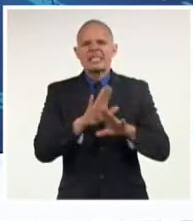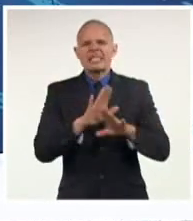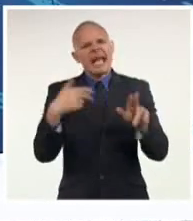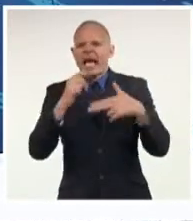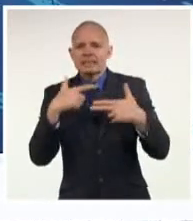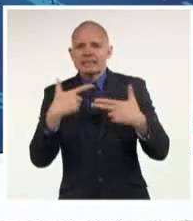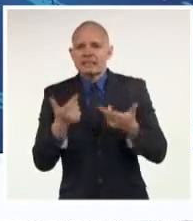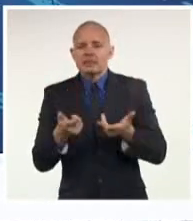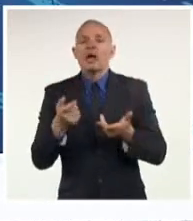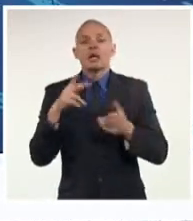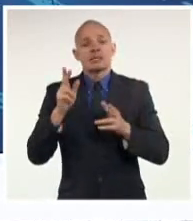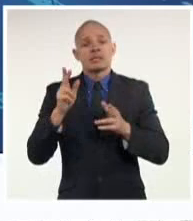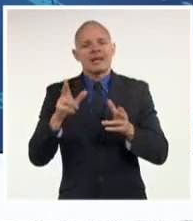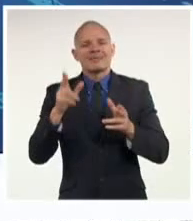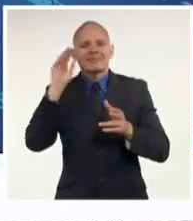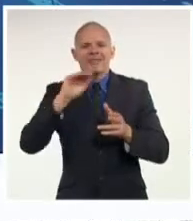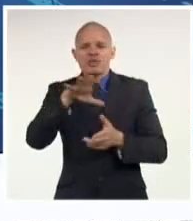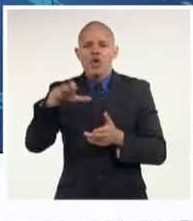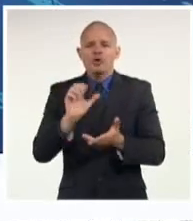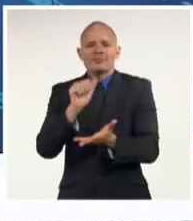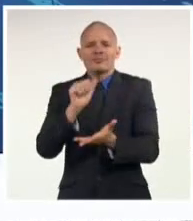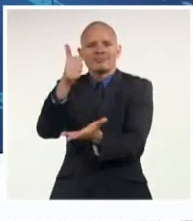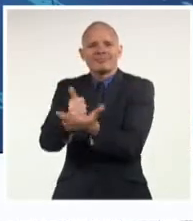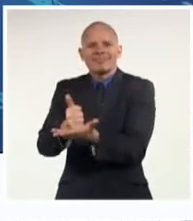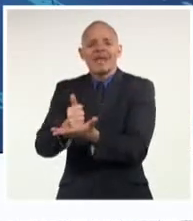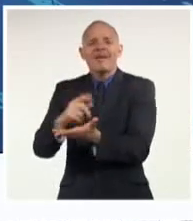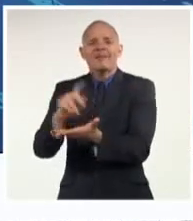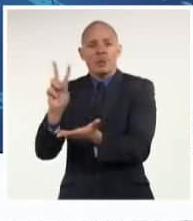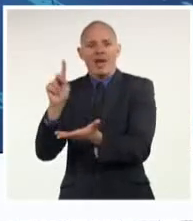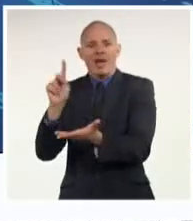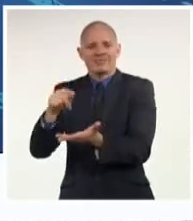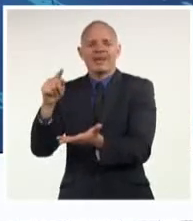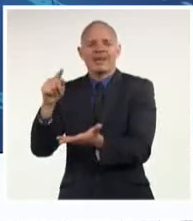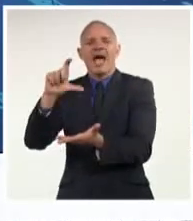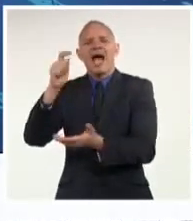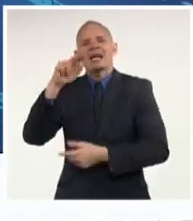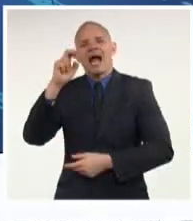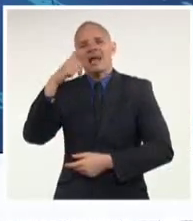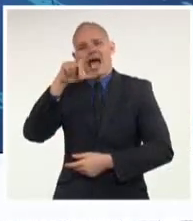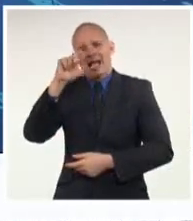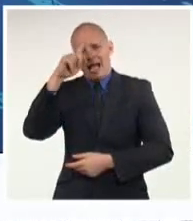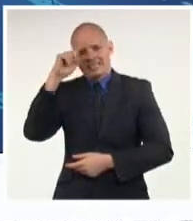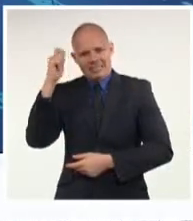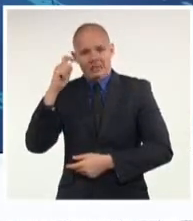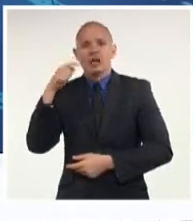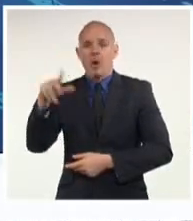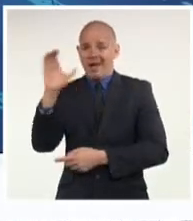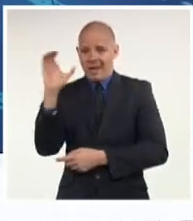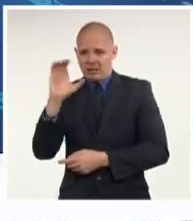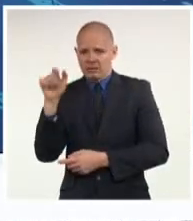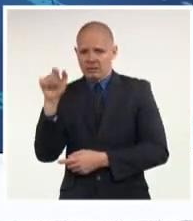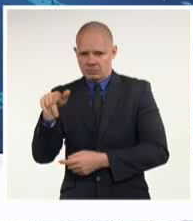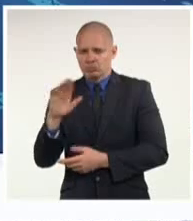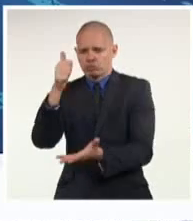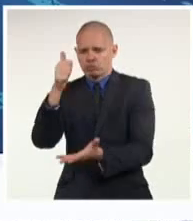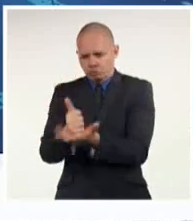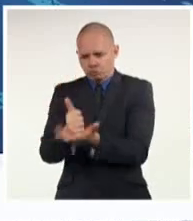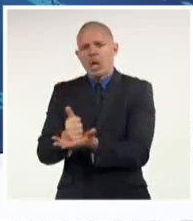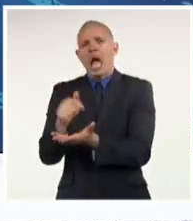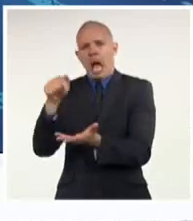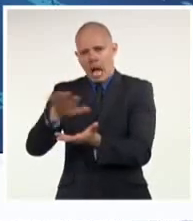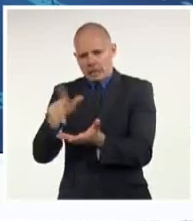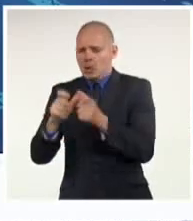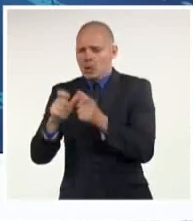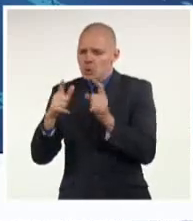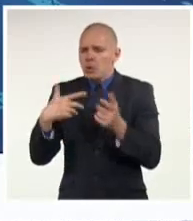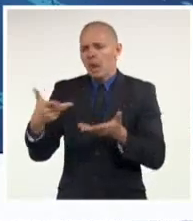extraordinaria que se celebró en Caracas, la capital venezolana. A propósito del encuentro, el ministro de Relaciones Exteriores de la República de Cuba, Bruno